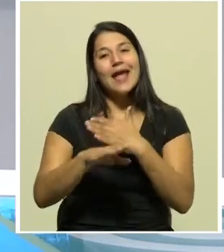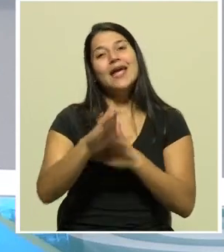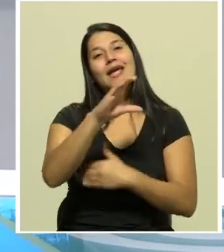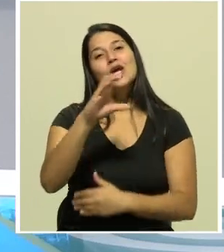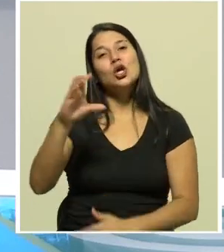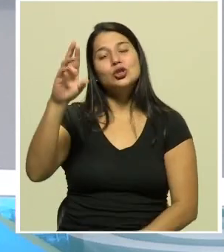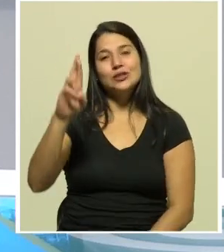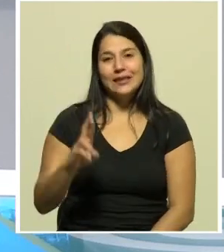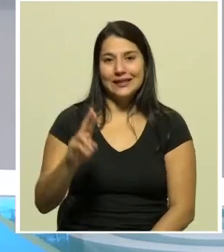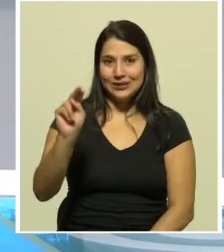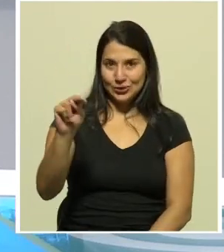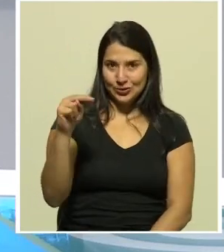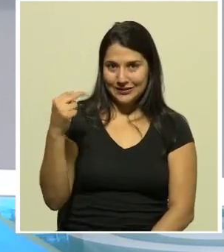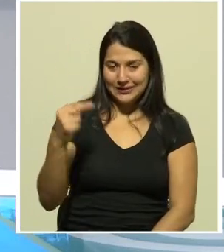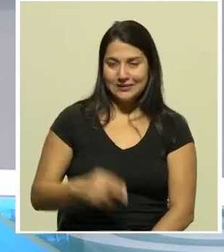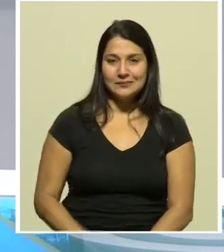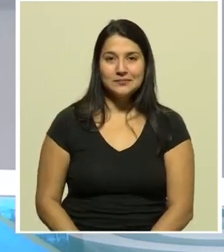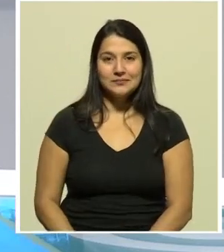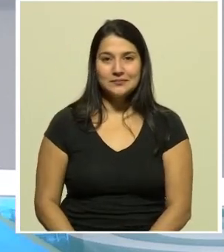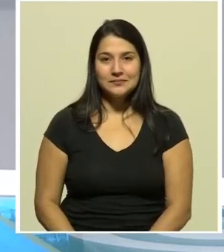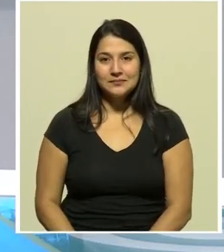estelar de Costa Rica Noticias.